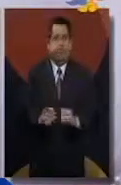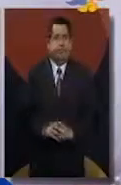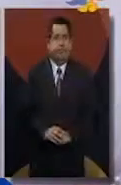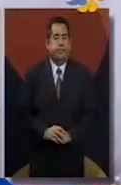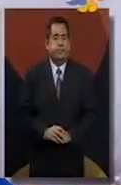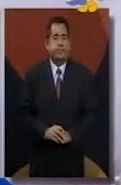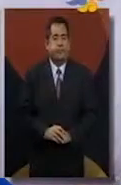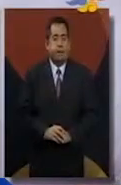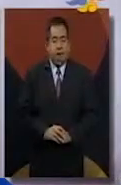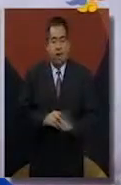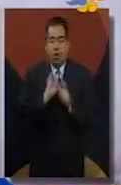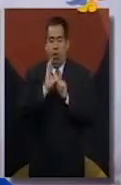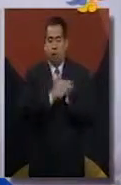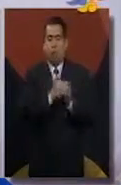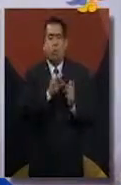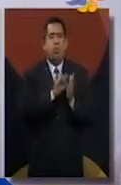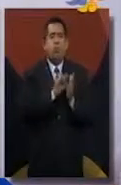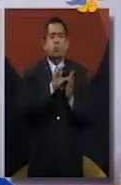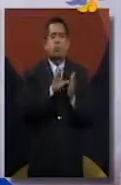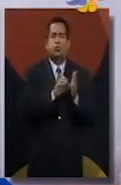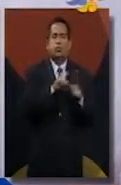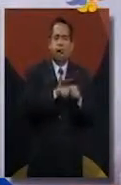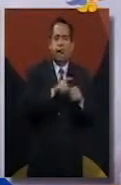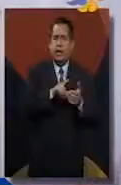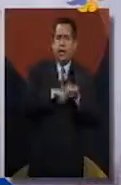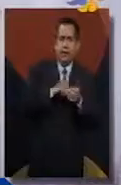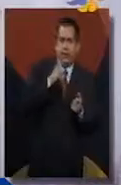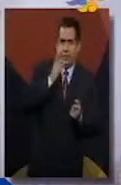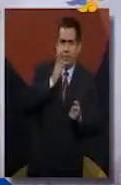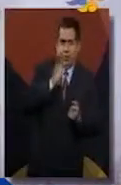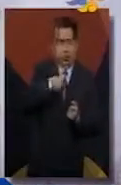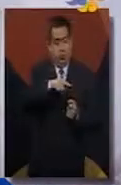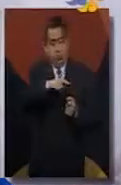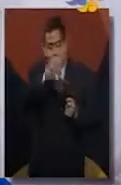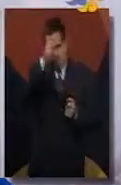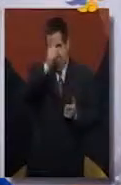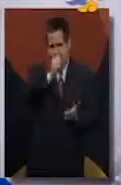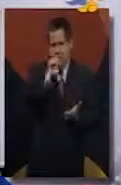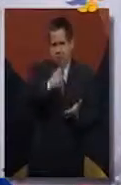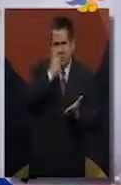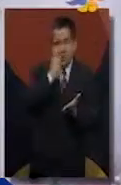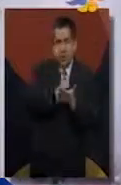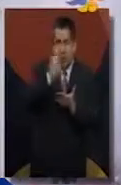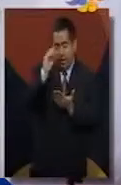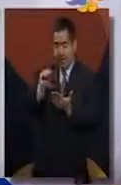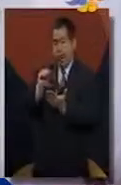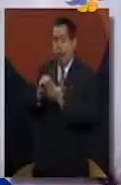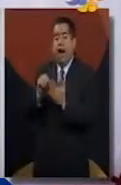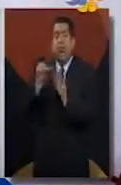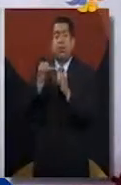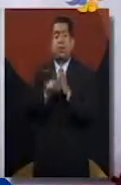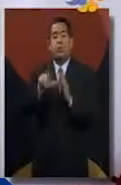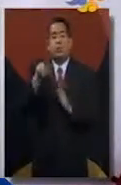La Comisión de Puntos Constitucionales de la Cámara de Diputados aprobó de manera unánime el dictamen que adiciona una fracción al artículo 73